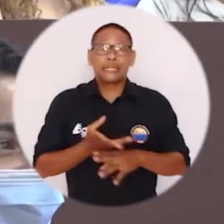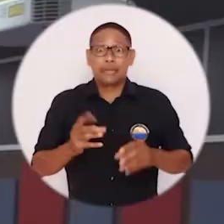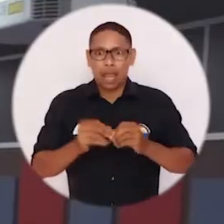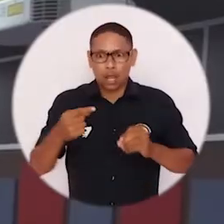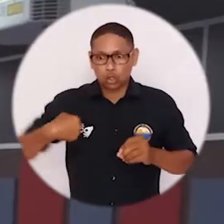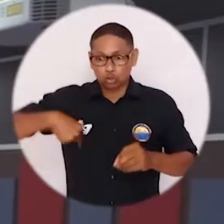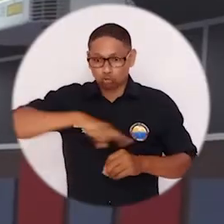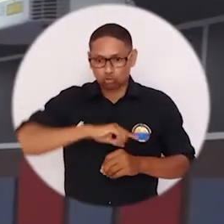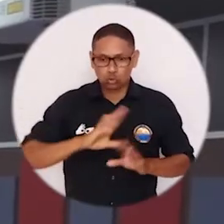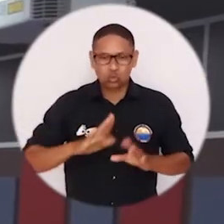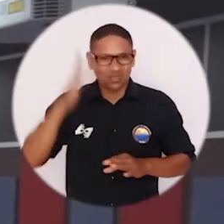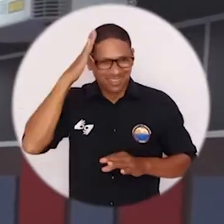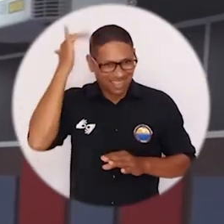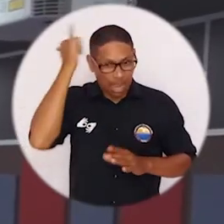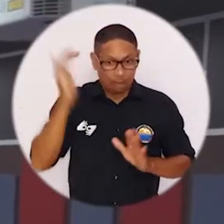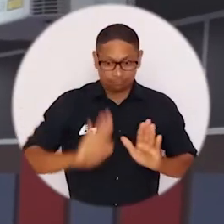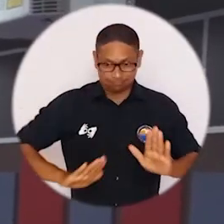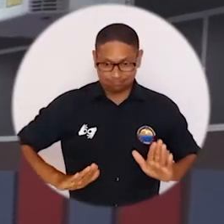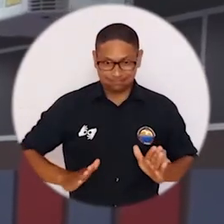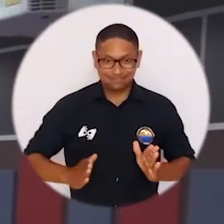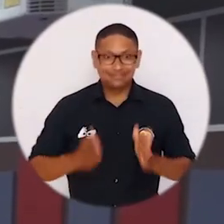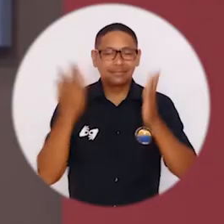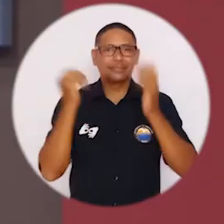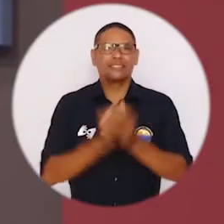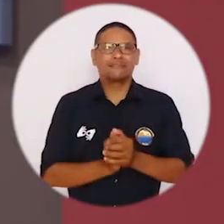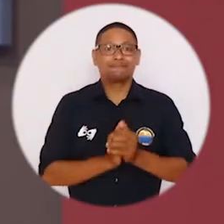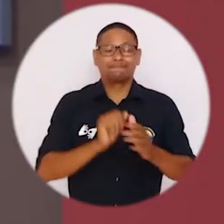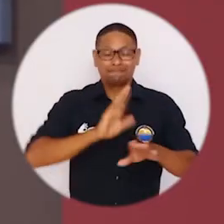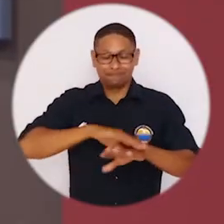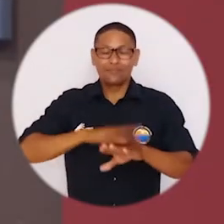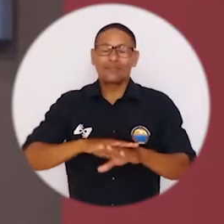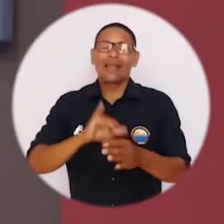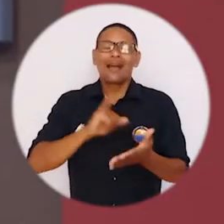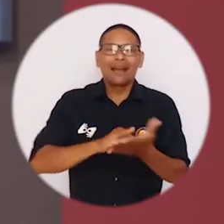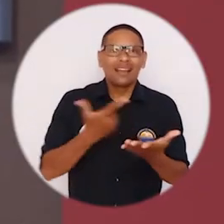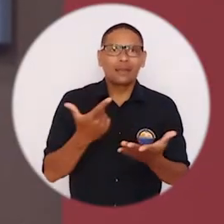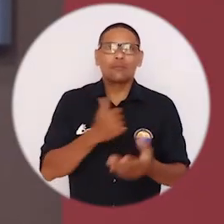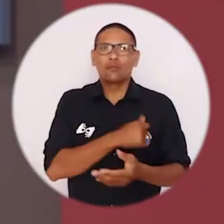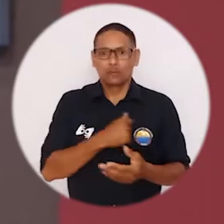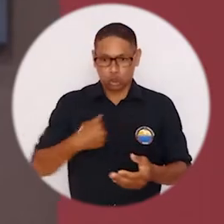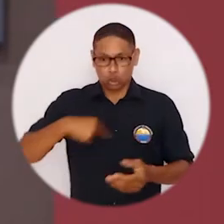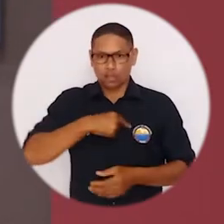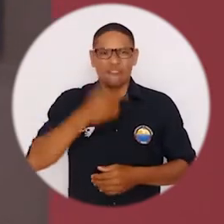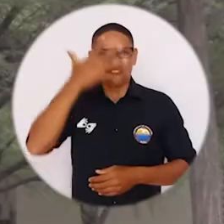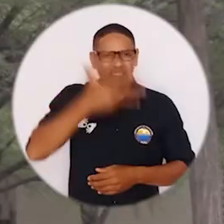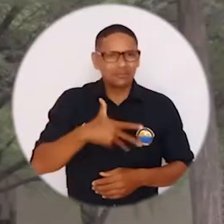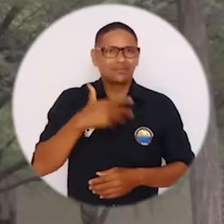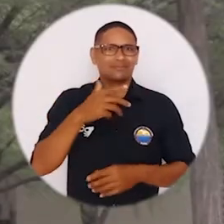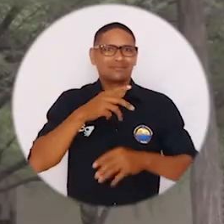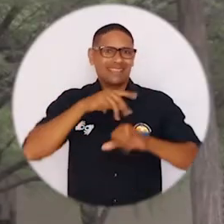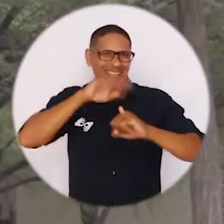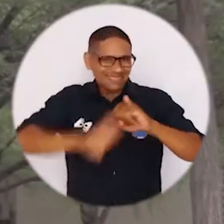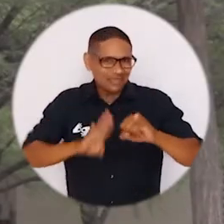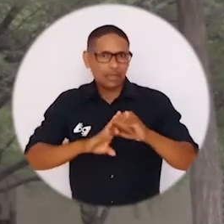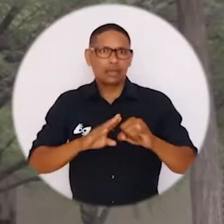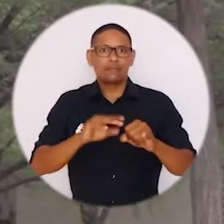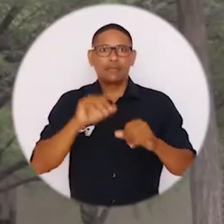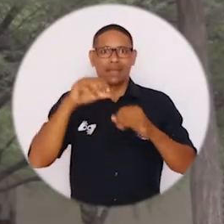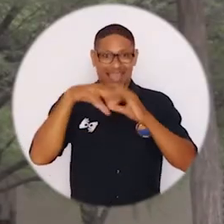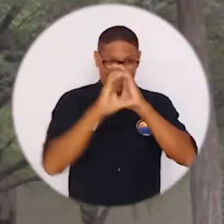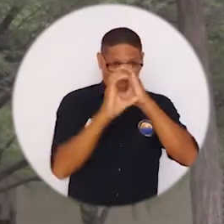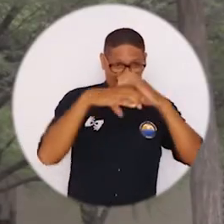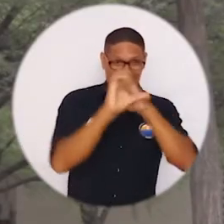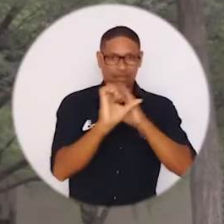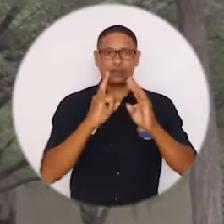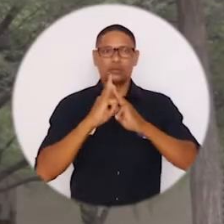realmente pues a mejorar lo que es la academia en el sector audiovisual. Entonces la invitación es a eso, a que nos sigan en nuestras redes sociales, en